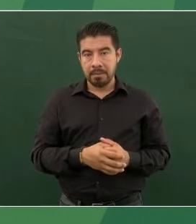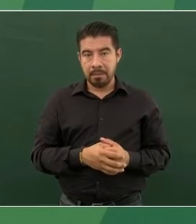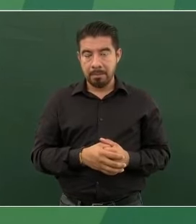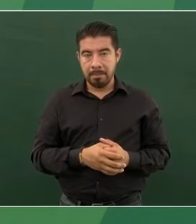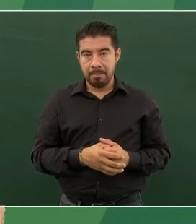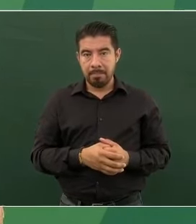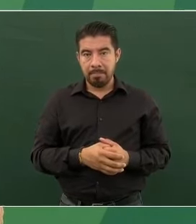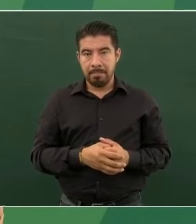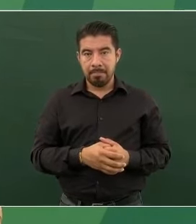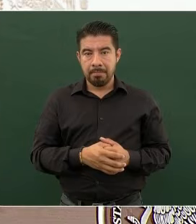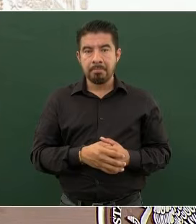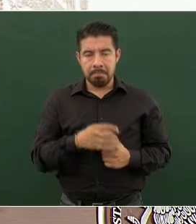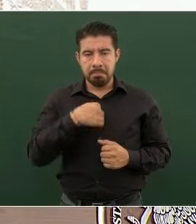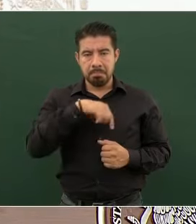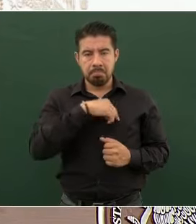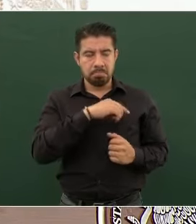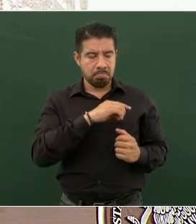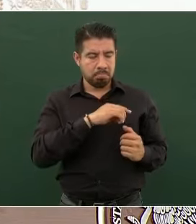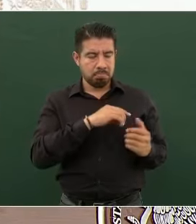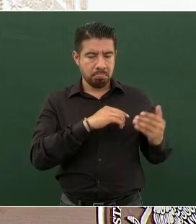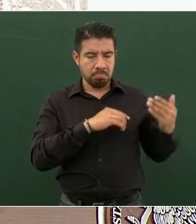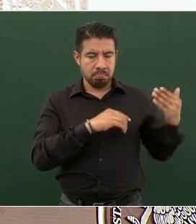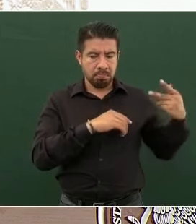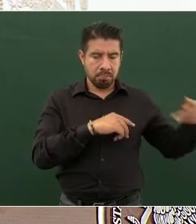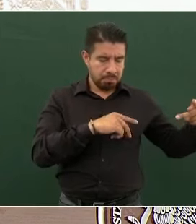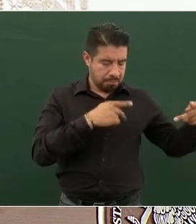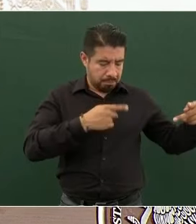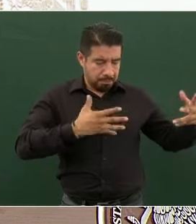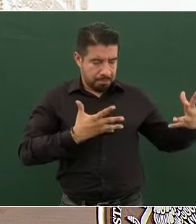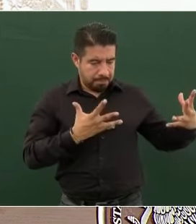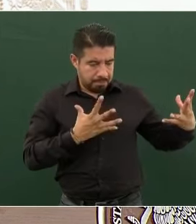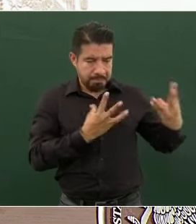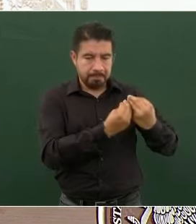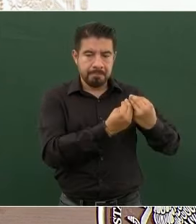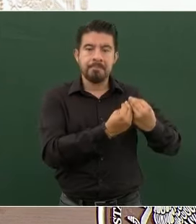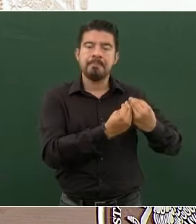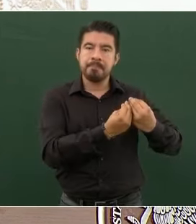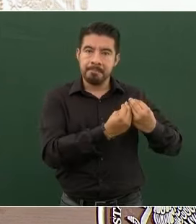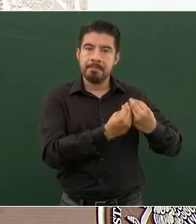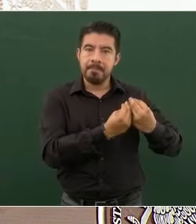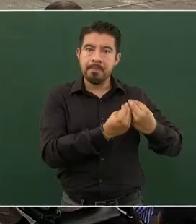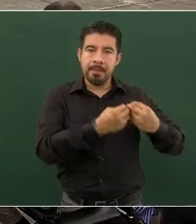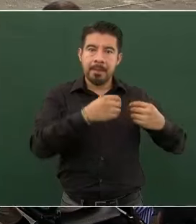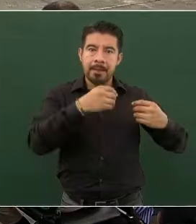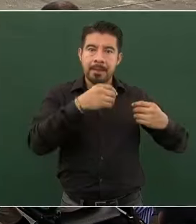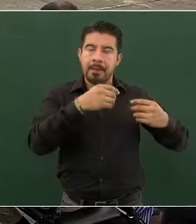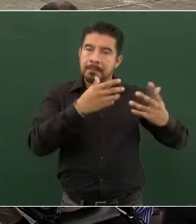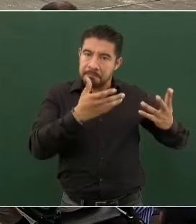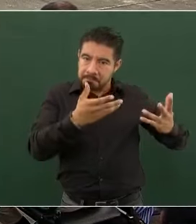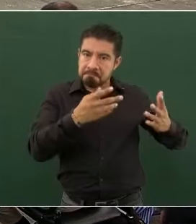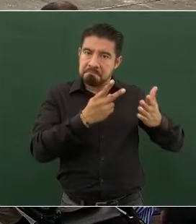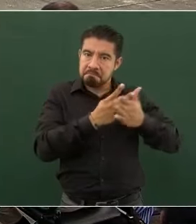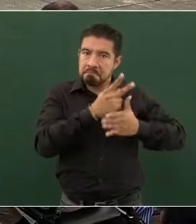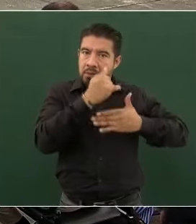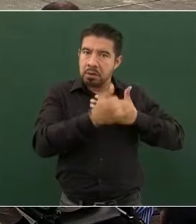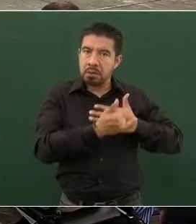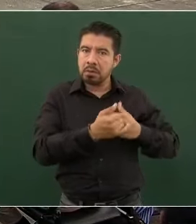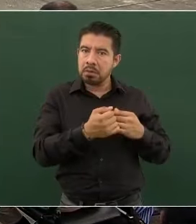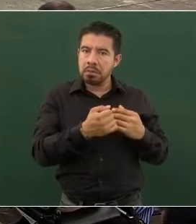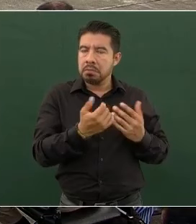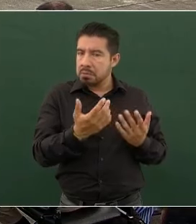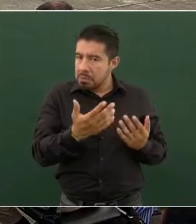conjunta y estoy seguro que esos proyectos van a tener